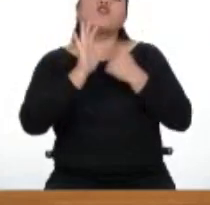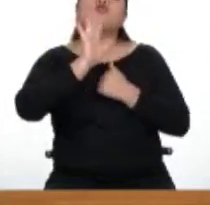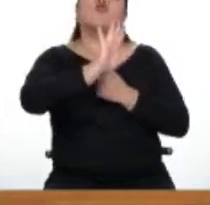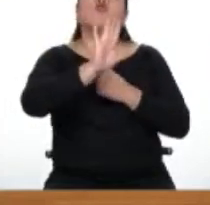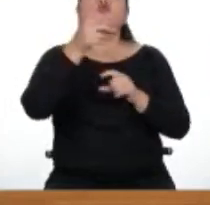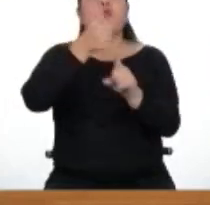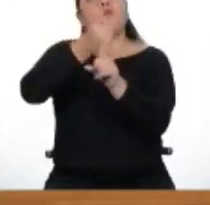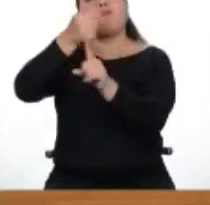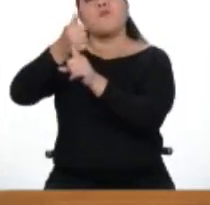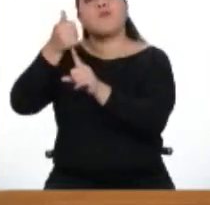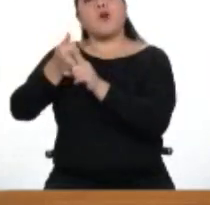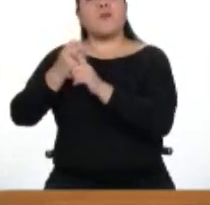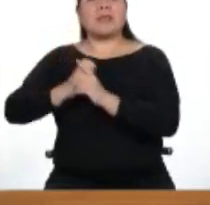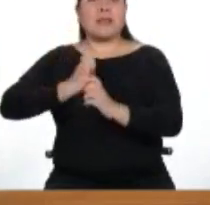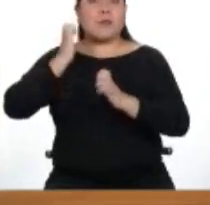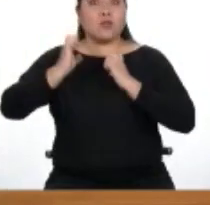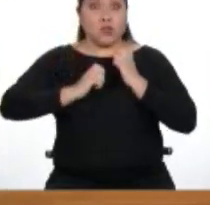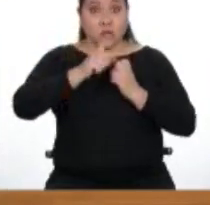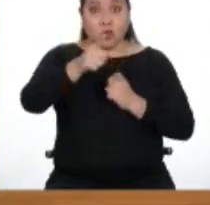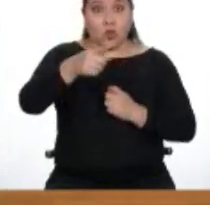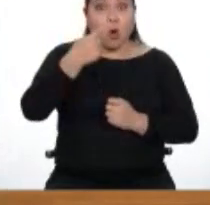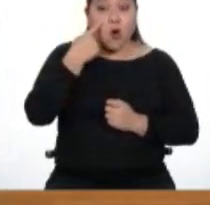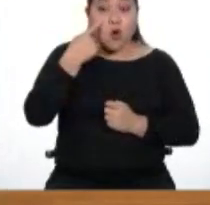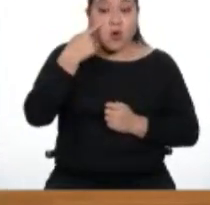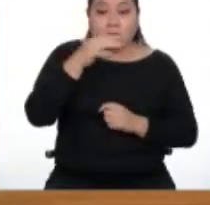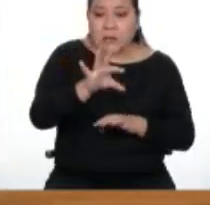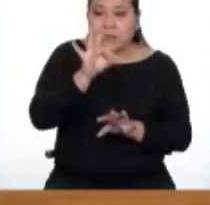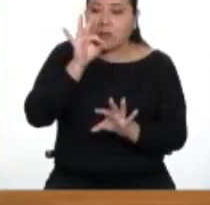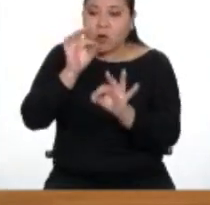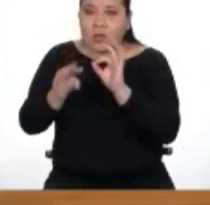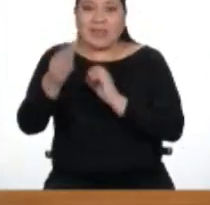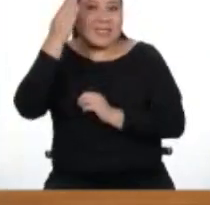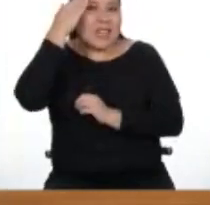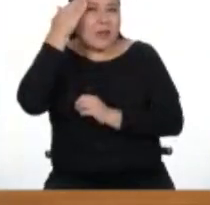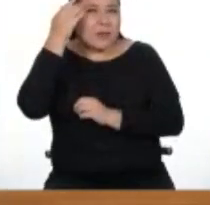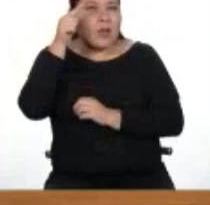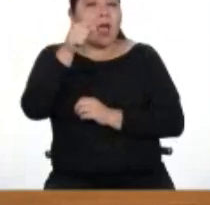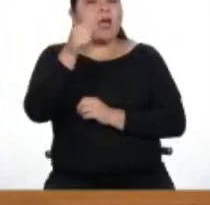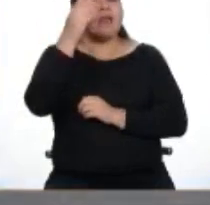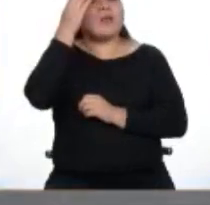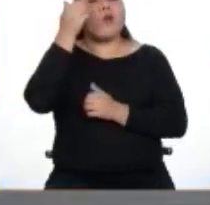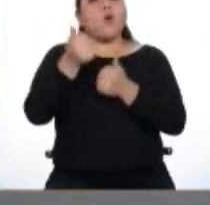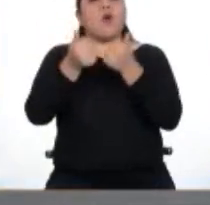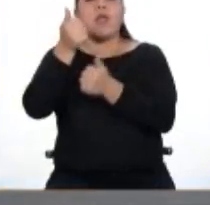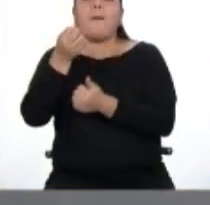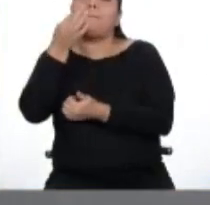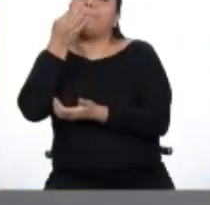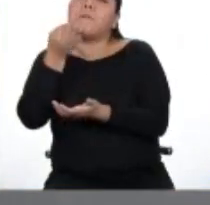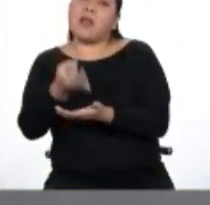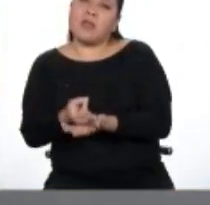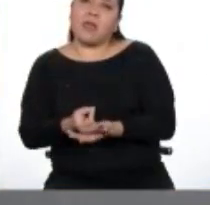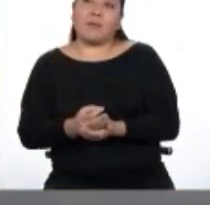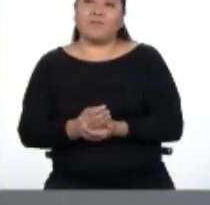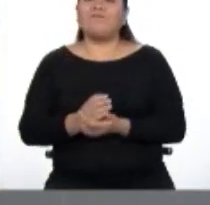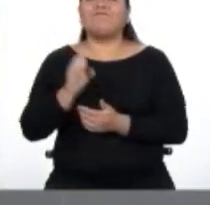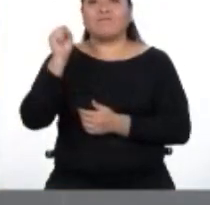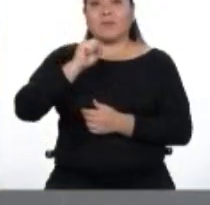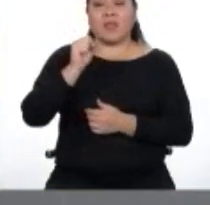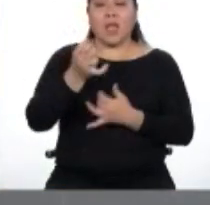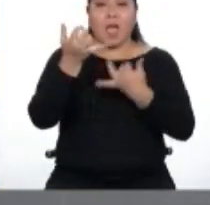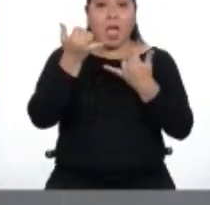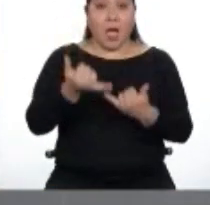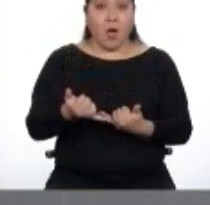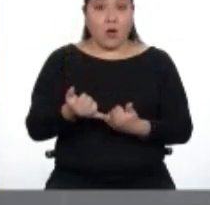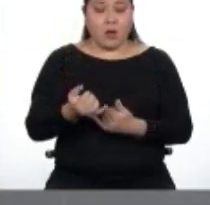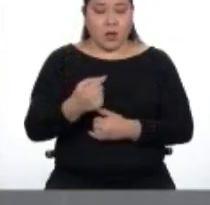y reconociéndolas, puedes también hacer un juicio de la realidad. Claro, como ahora que haciendo uso